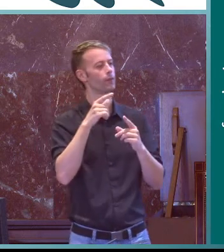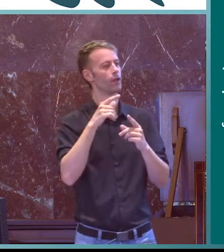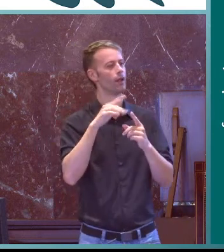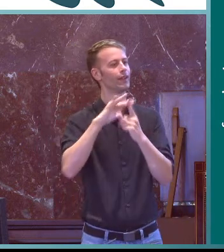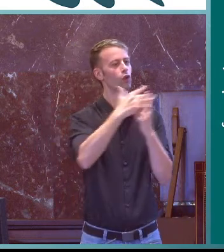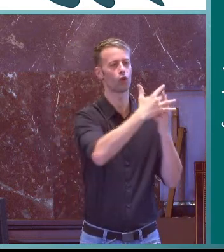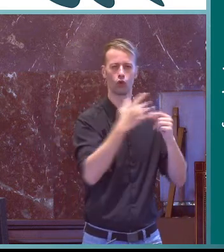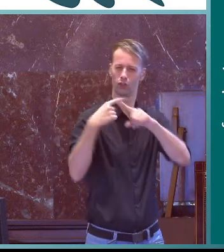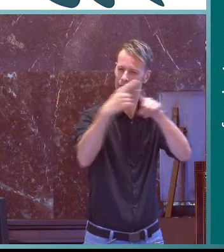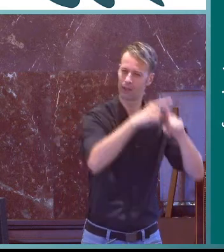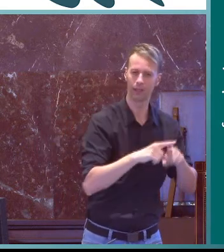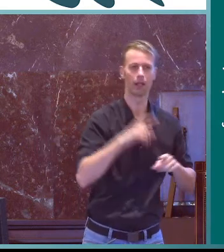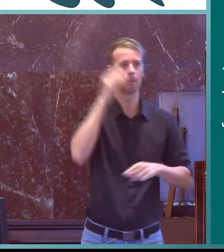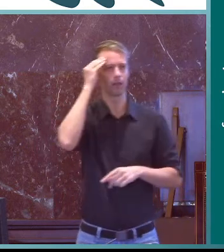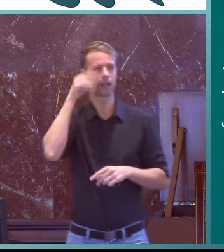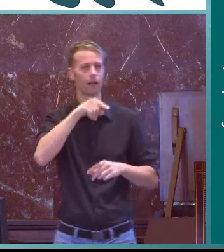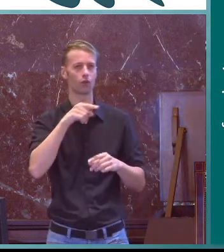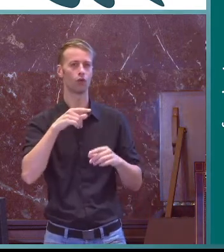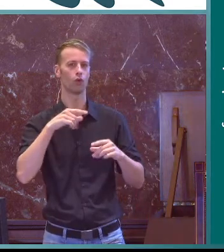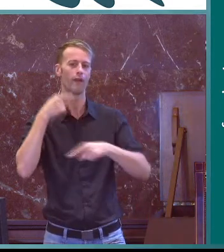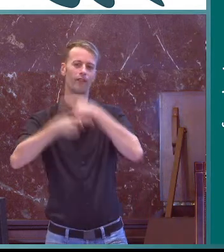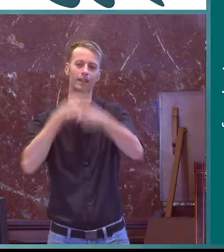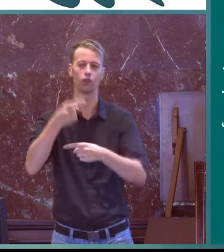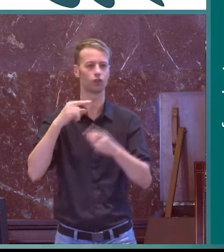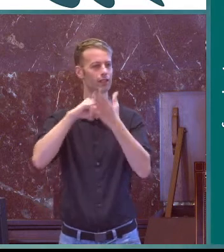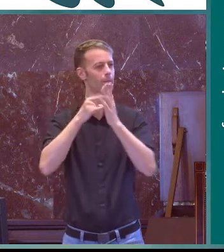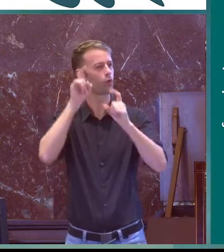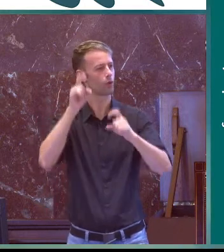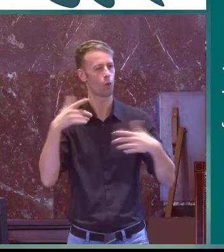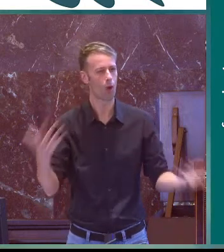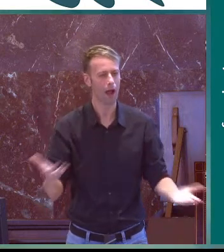en la fundación queríamos ir más allá también queríamos tener en cuenta los entornos